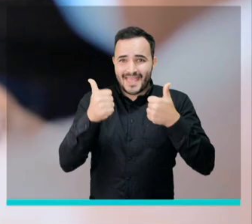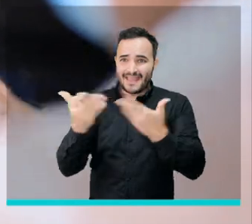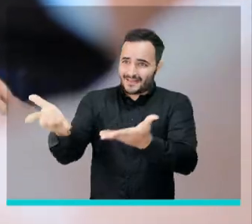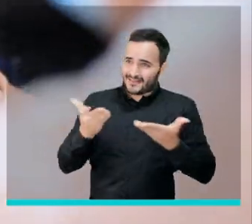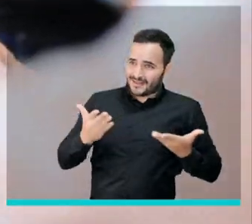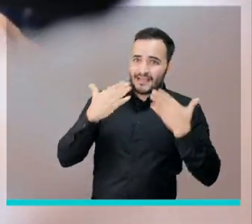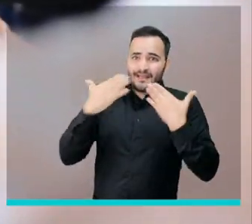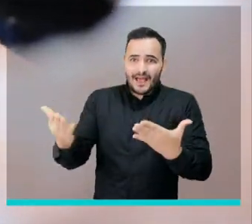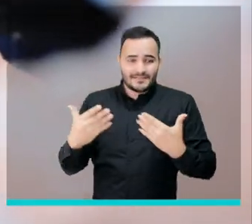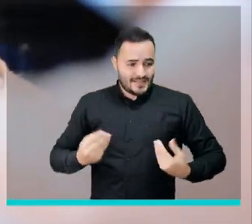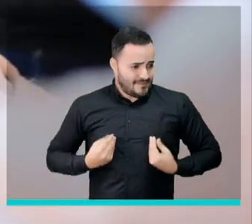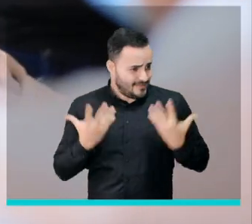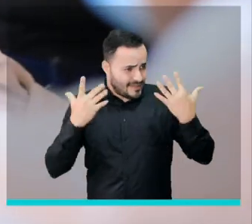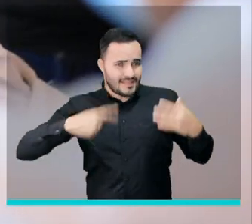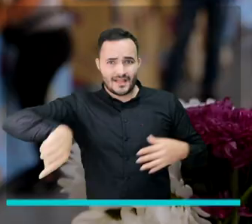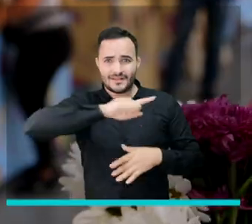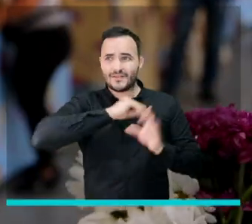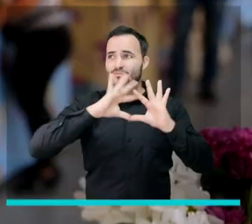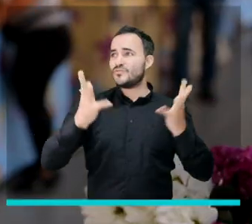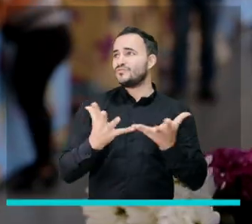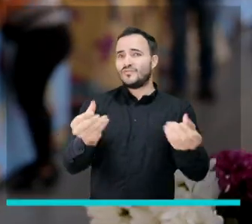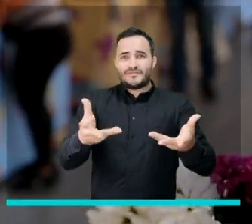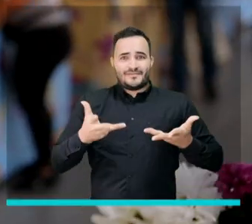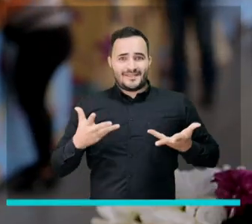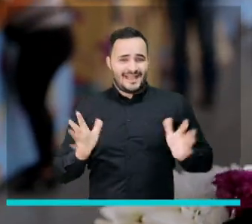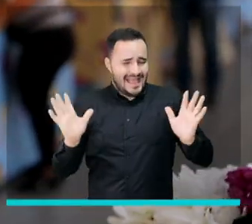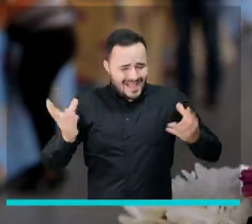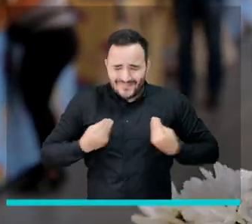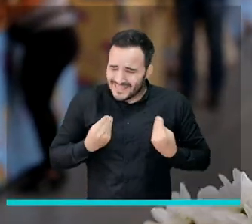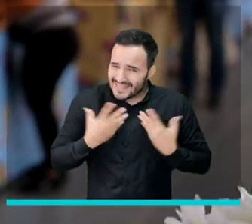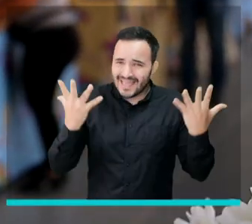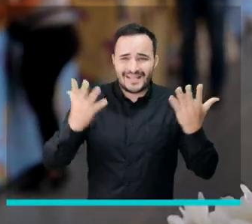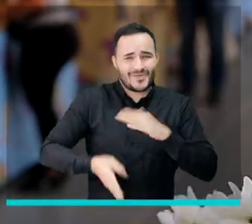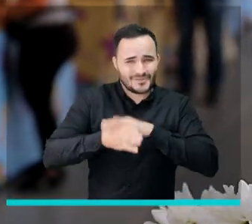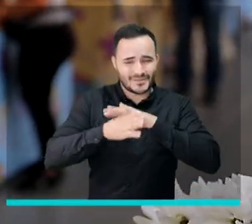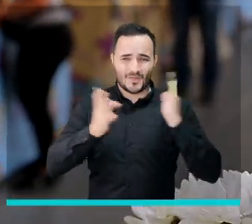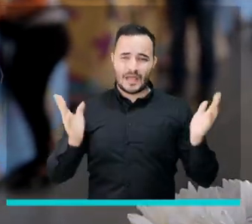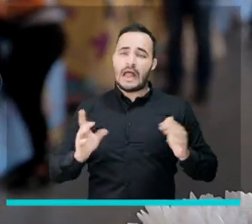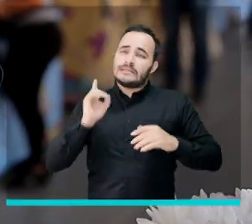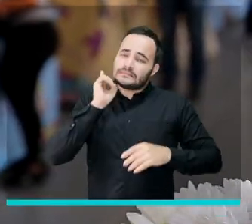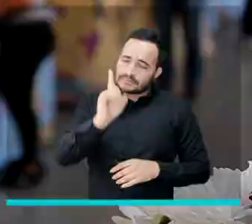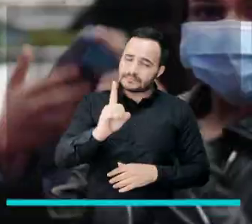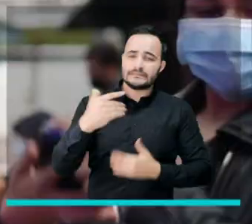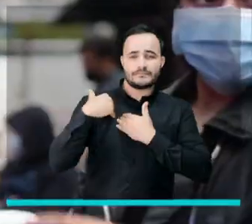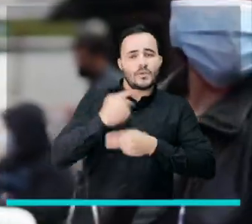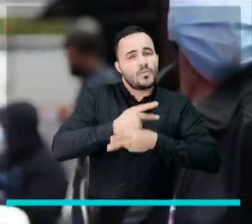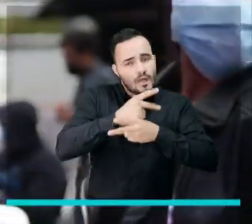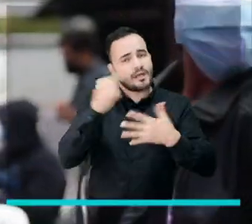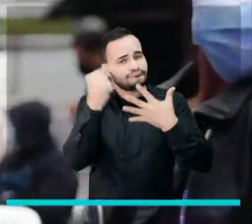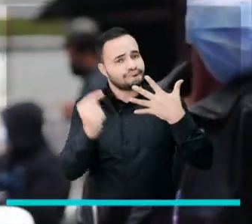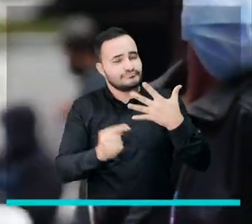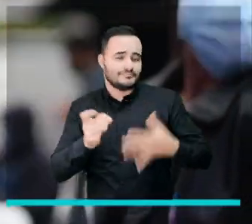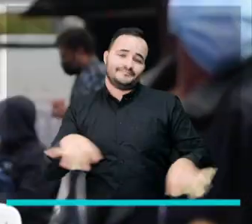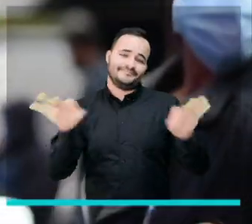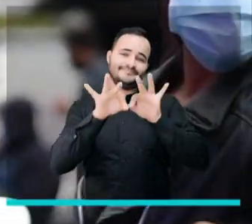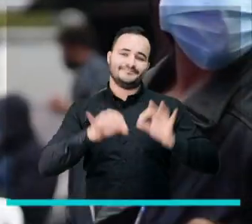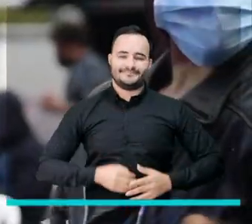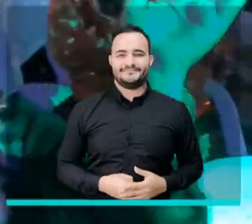espacios que nos ofrece la ciudad, que nos ofrece la vida, que nos ofrece el mundo. Sigamos viviendo, cumpliendo así ciertas medidas.